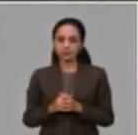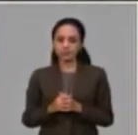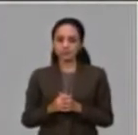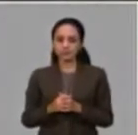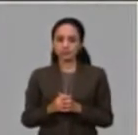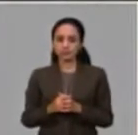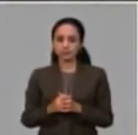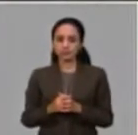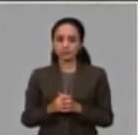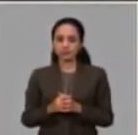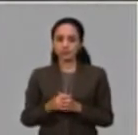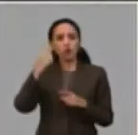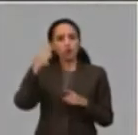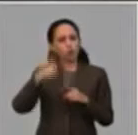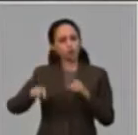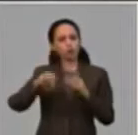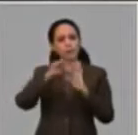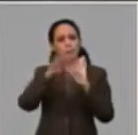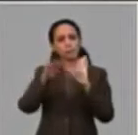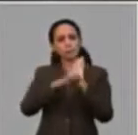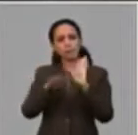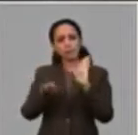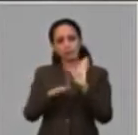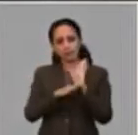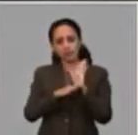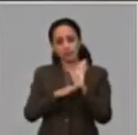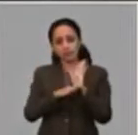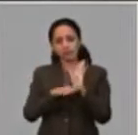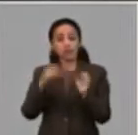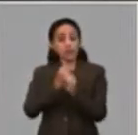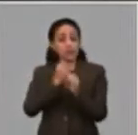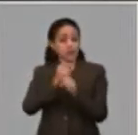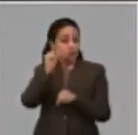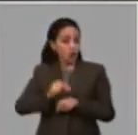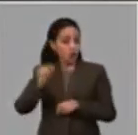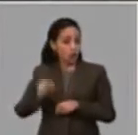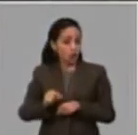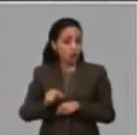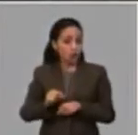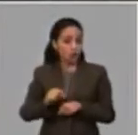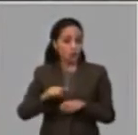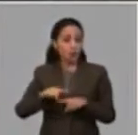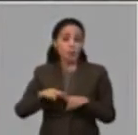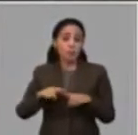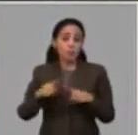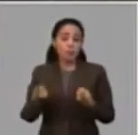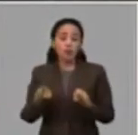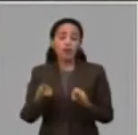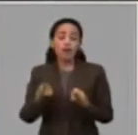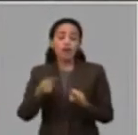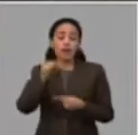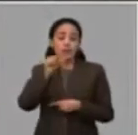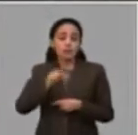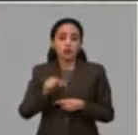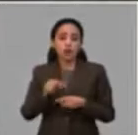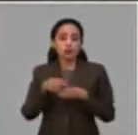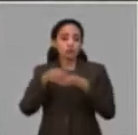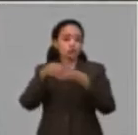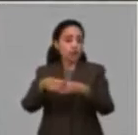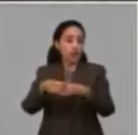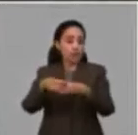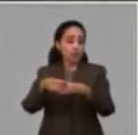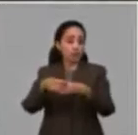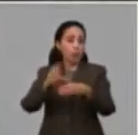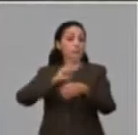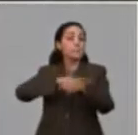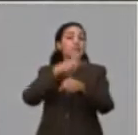Tenemos también otra medida que es para aquellos trabajadores que por disposición de la Autoridad Sanitaria Estatal se encuentran en aislamiento preventivo